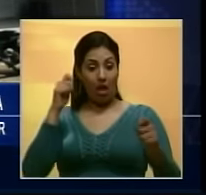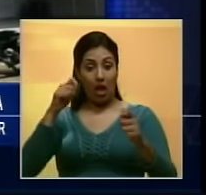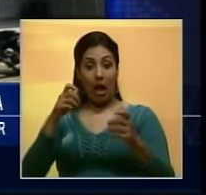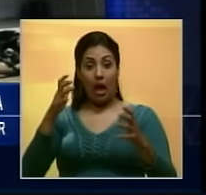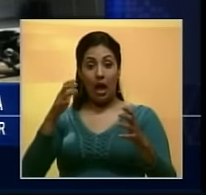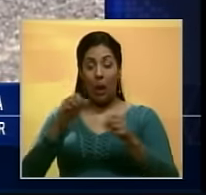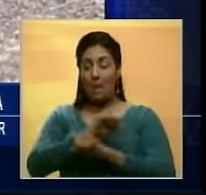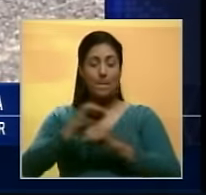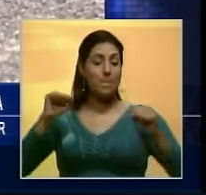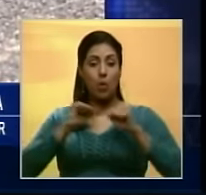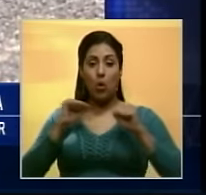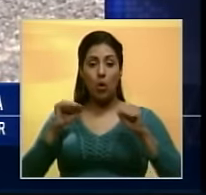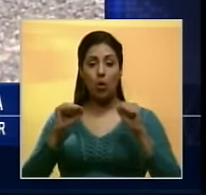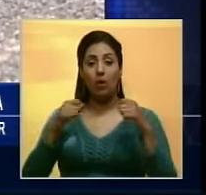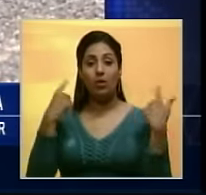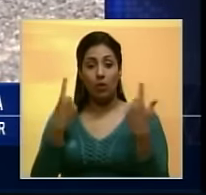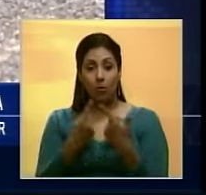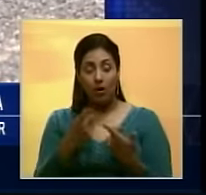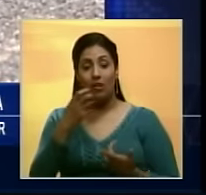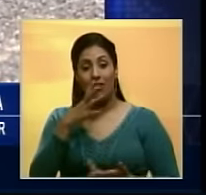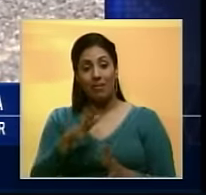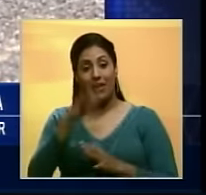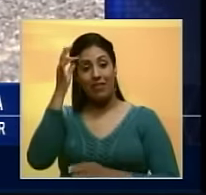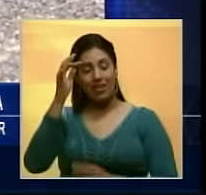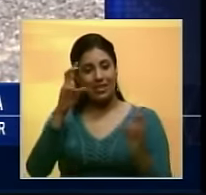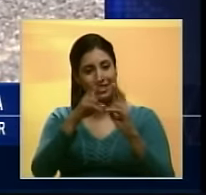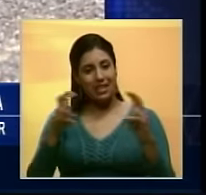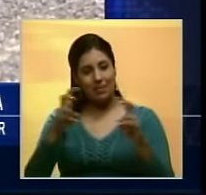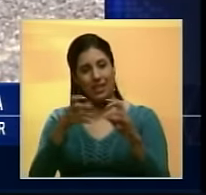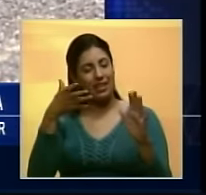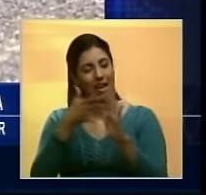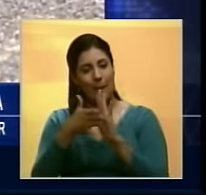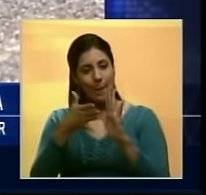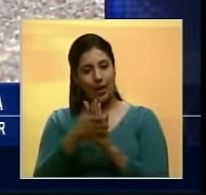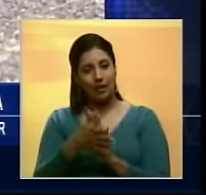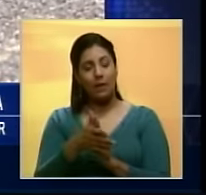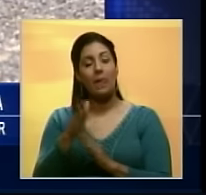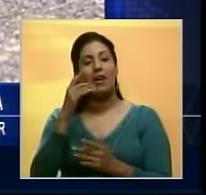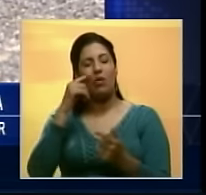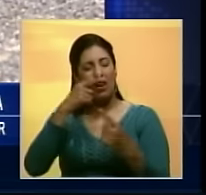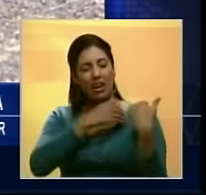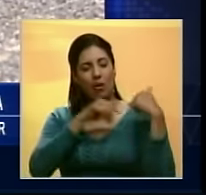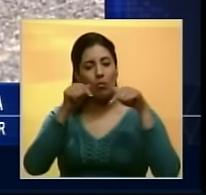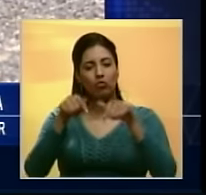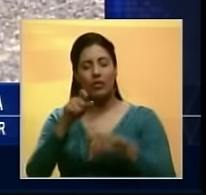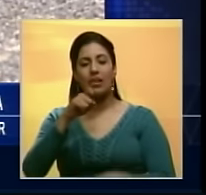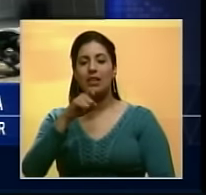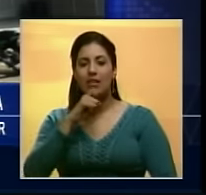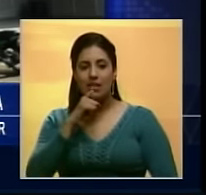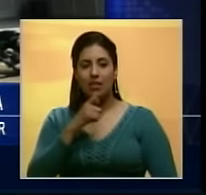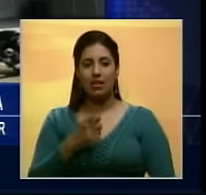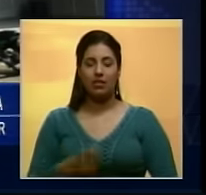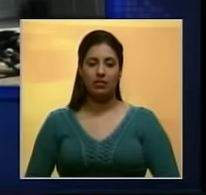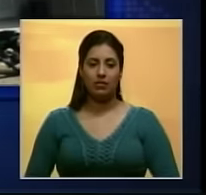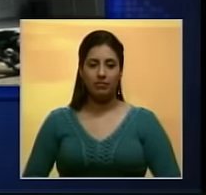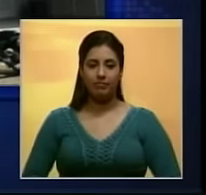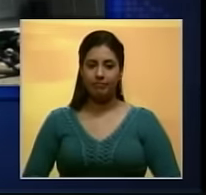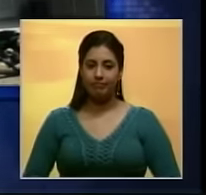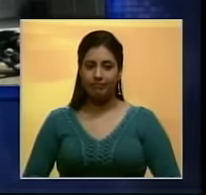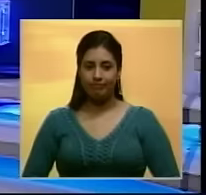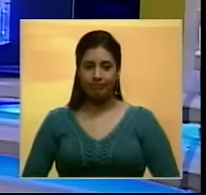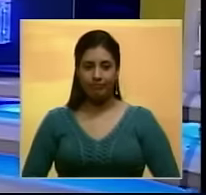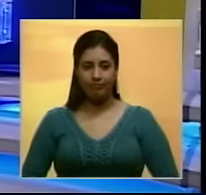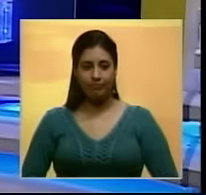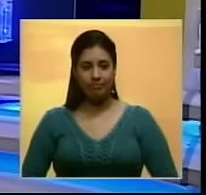Se inspeccionó El lugar del suceso Y la Fiscalía Se encuentra Investigando el caso A fin de determinar Las responsabilidades Correspondientes